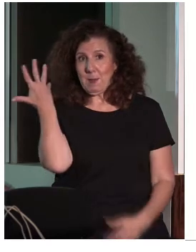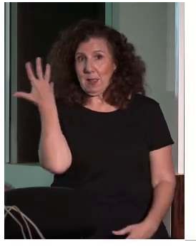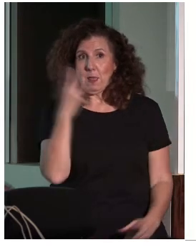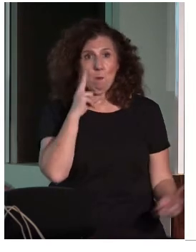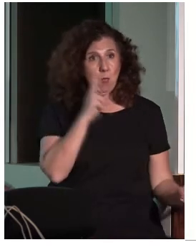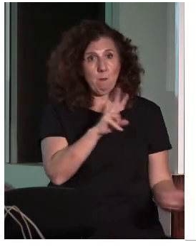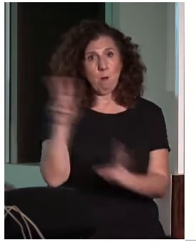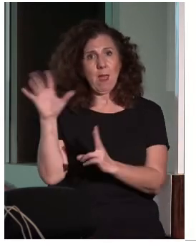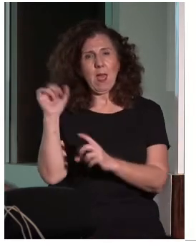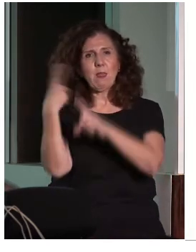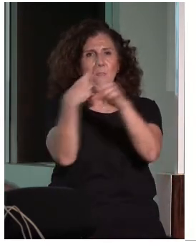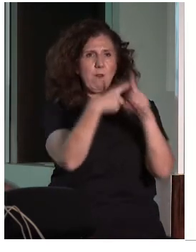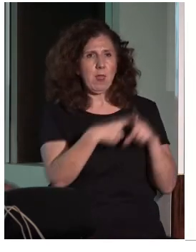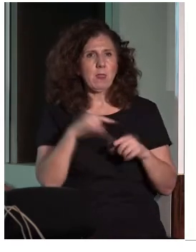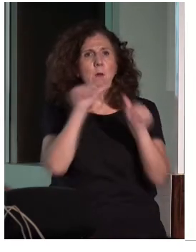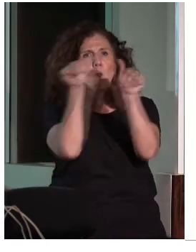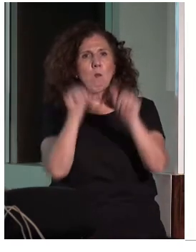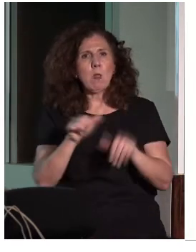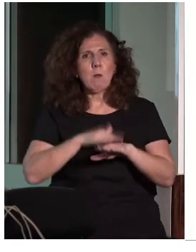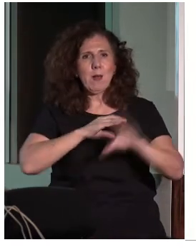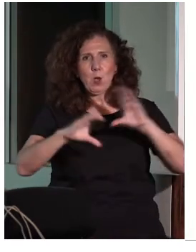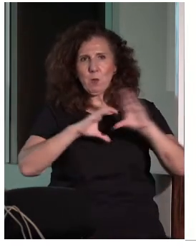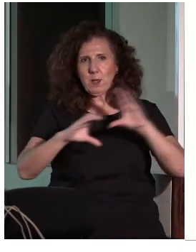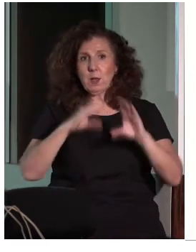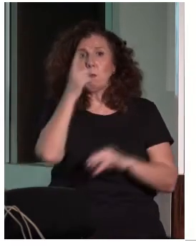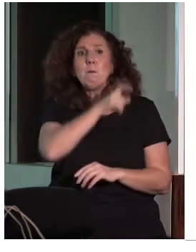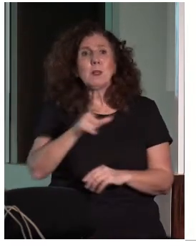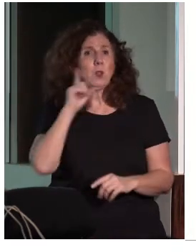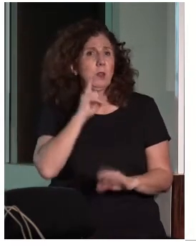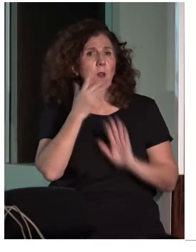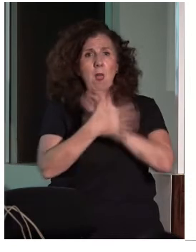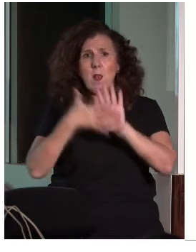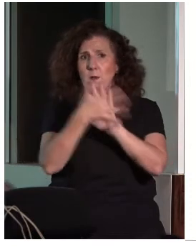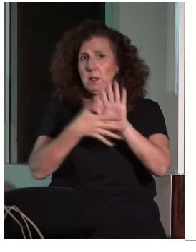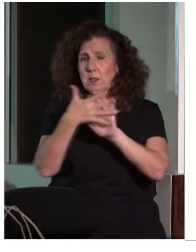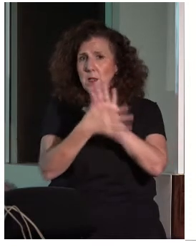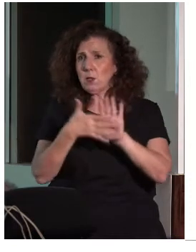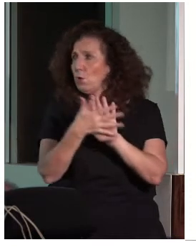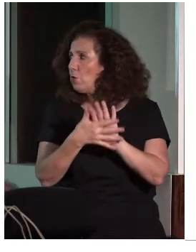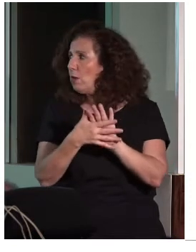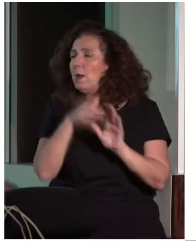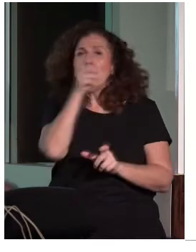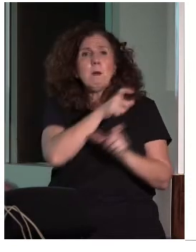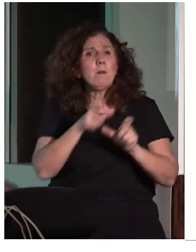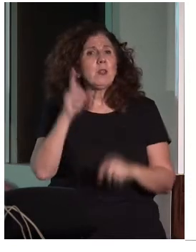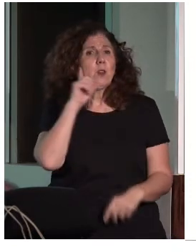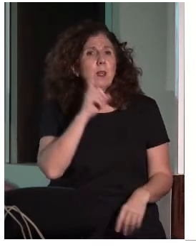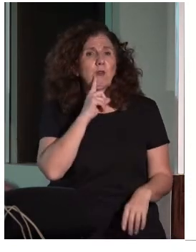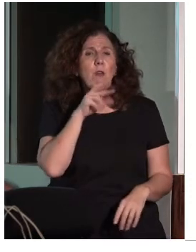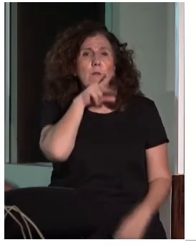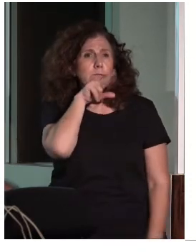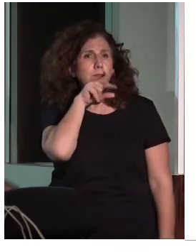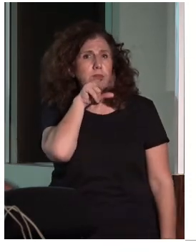diferentes modelos comunicativos. Personas sordas que comunican en lengua de signos, personas sordas que comunican en lengua oral,